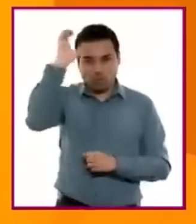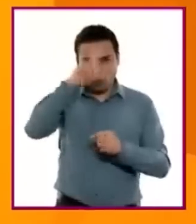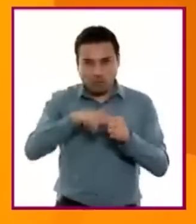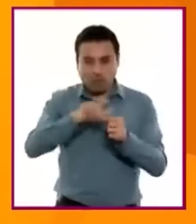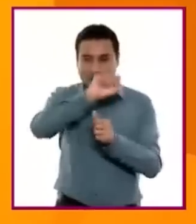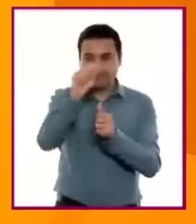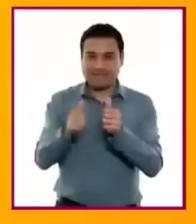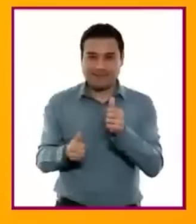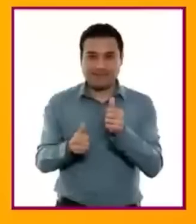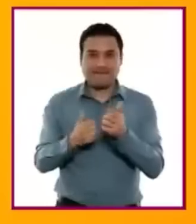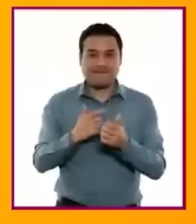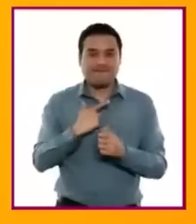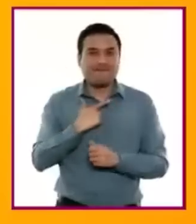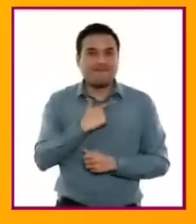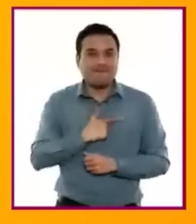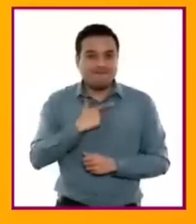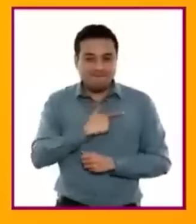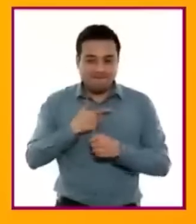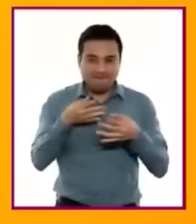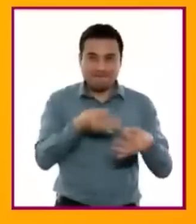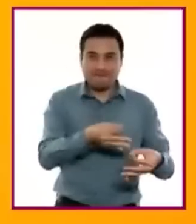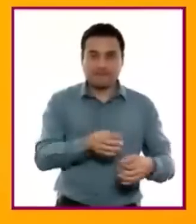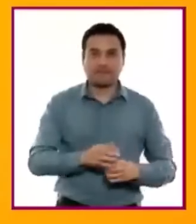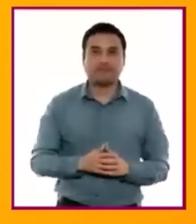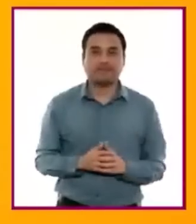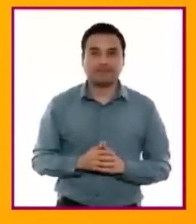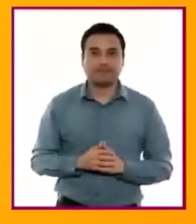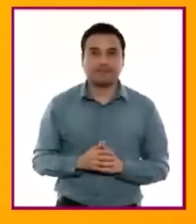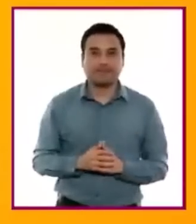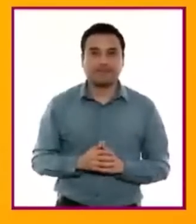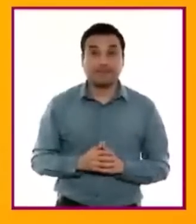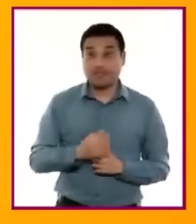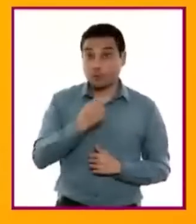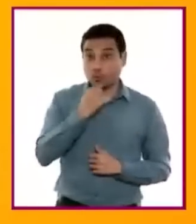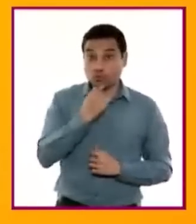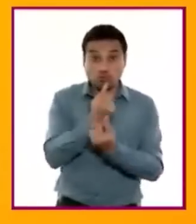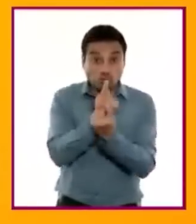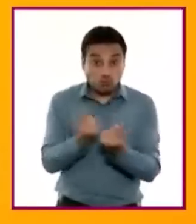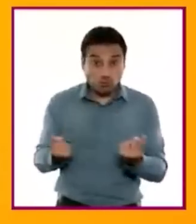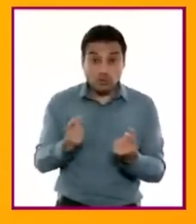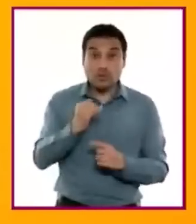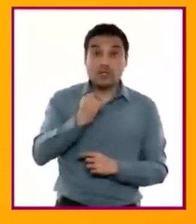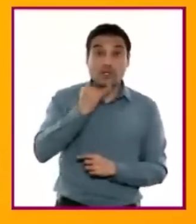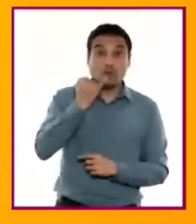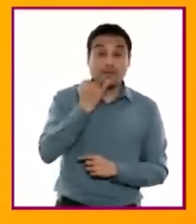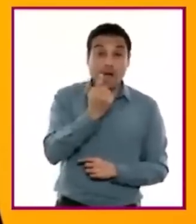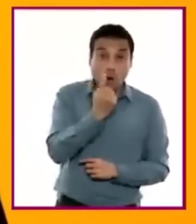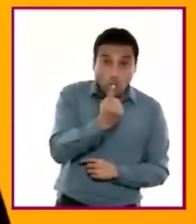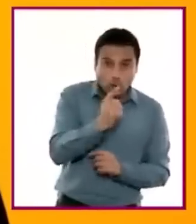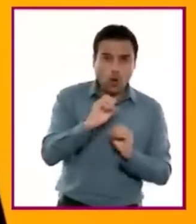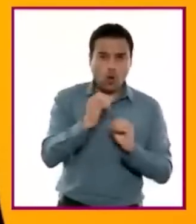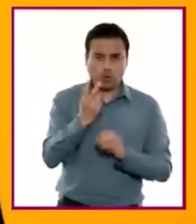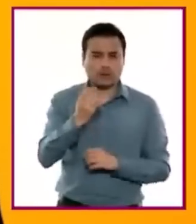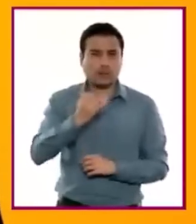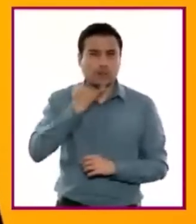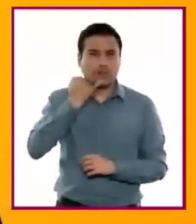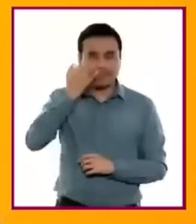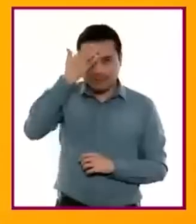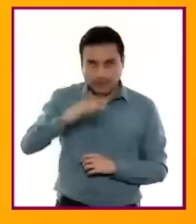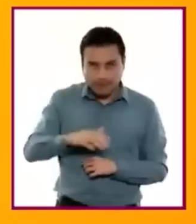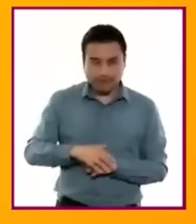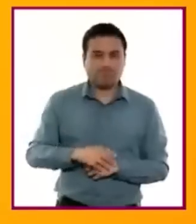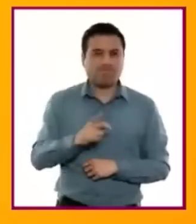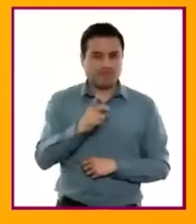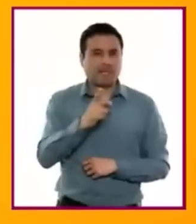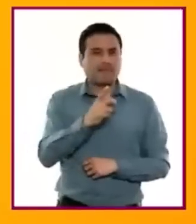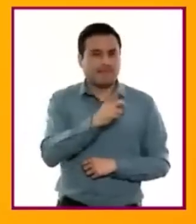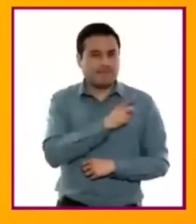artísticas. Posean, tanto niñas y niños monolingües como bilingües, un conocimiento comunicativo al